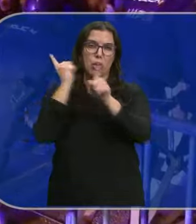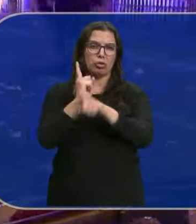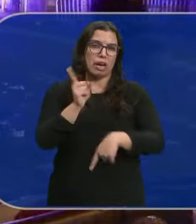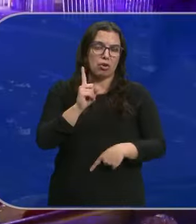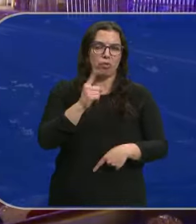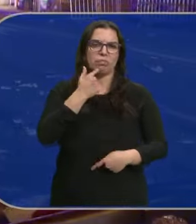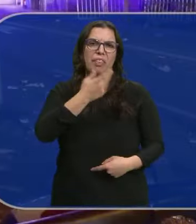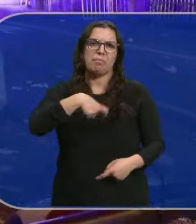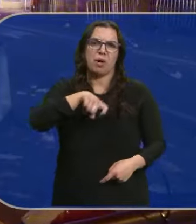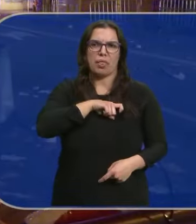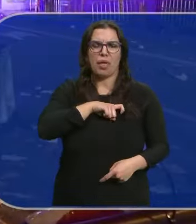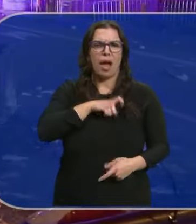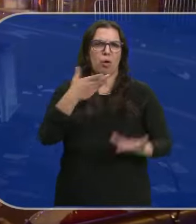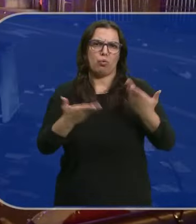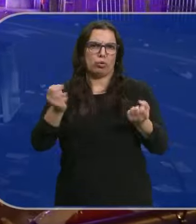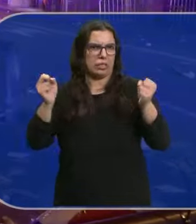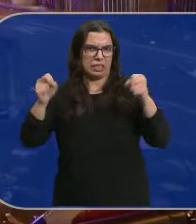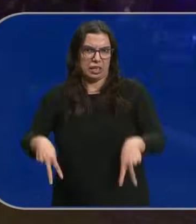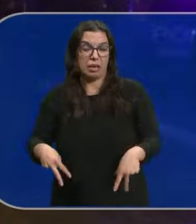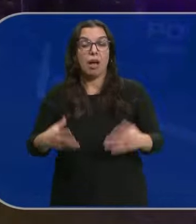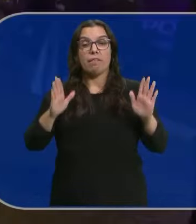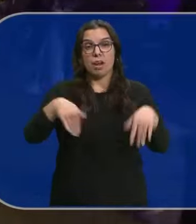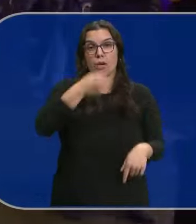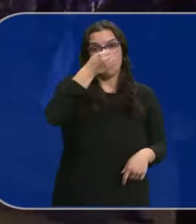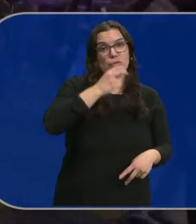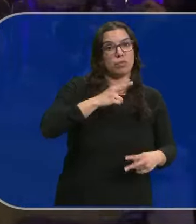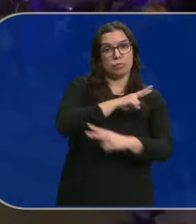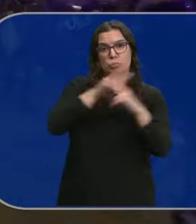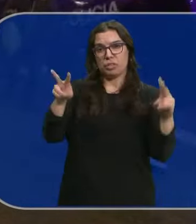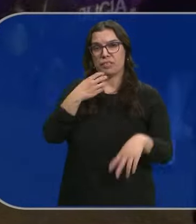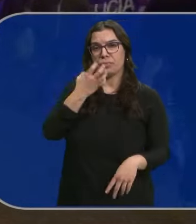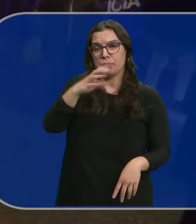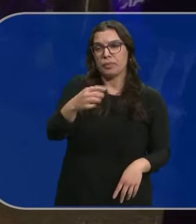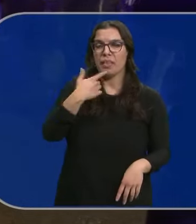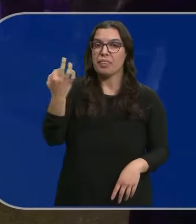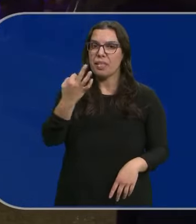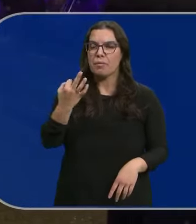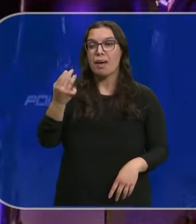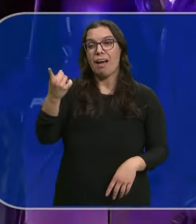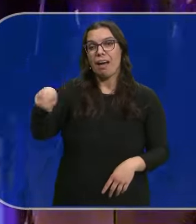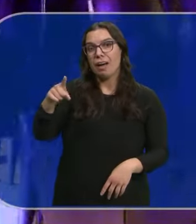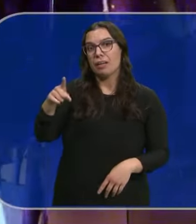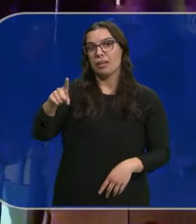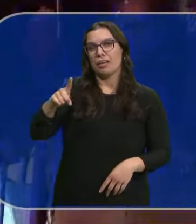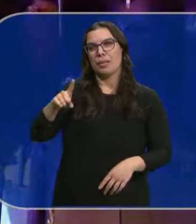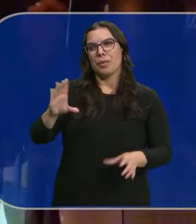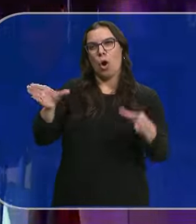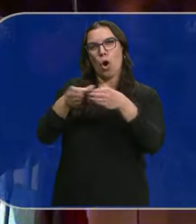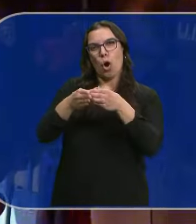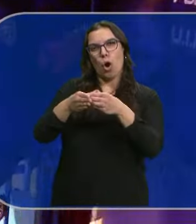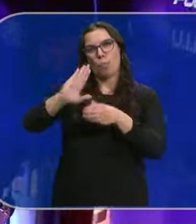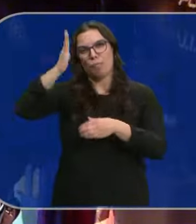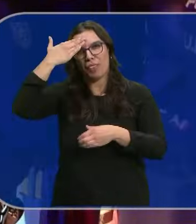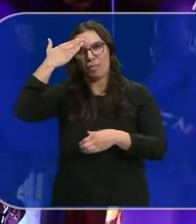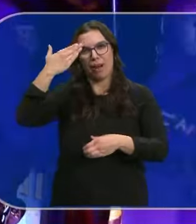que la policía cargó de forma injusta Lo que ha hecho que los socialistas se quejen y pidan que la actitud del principal partido de la